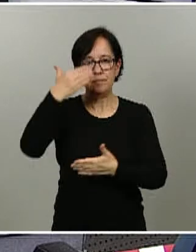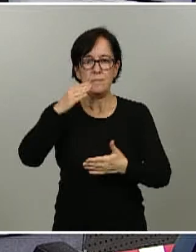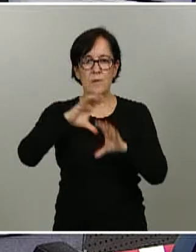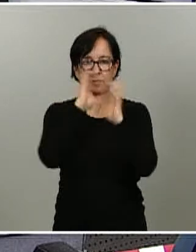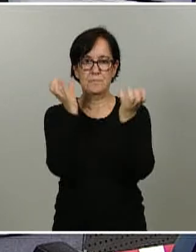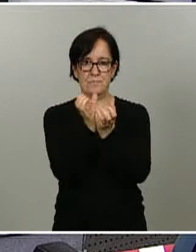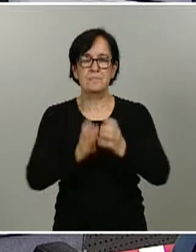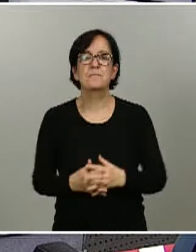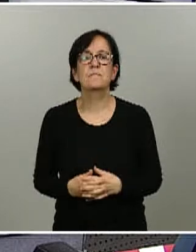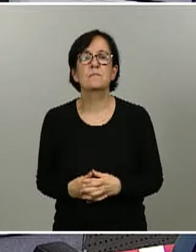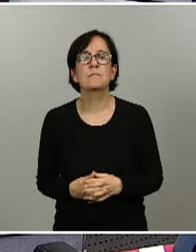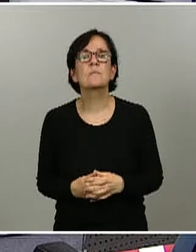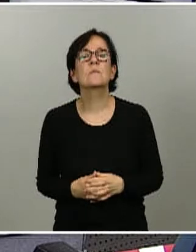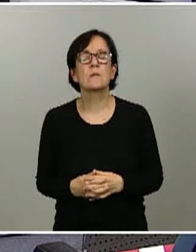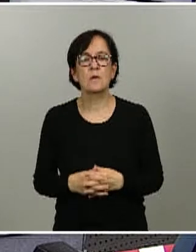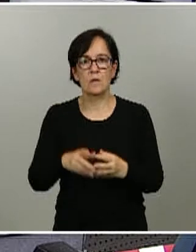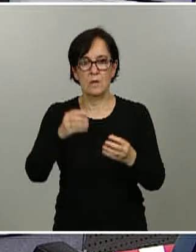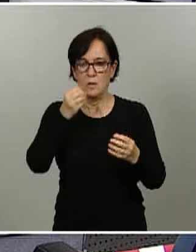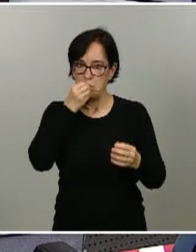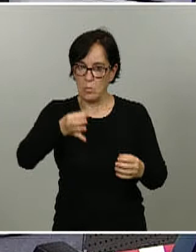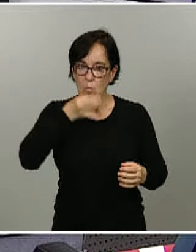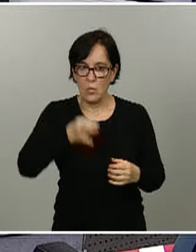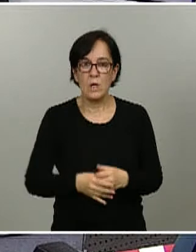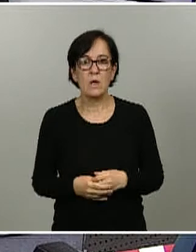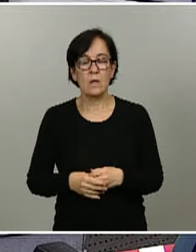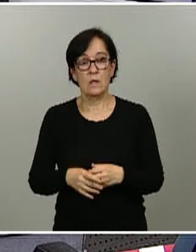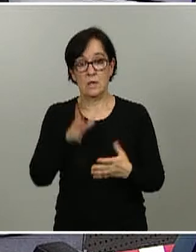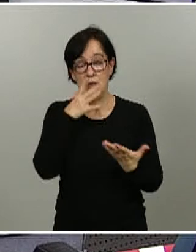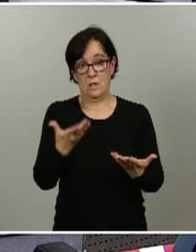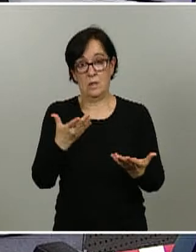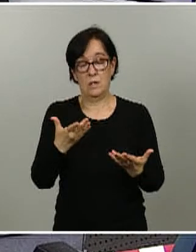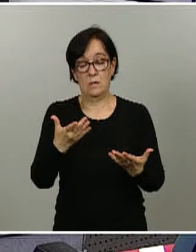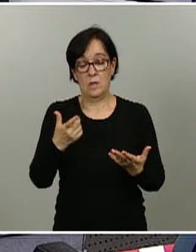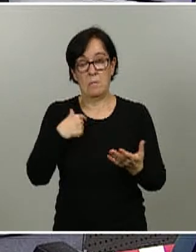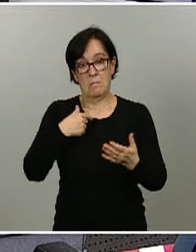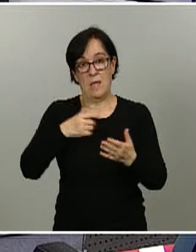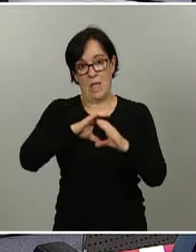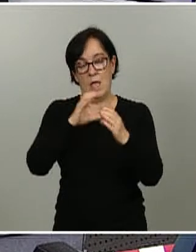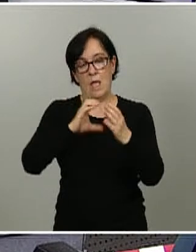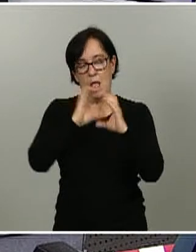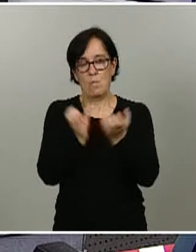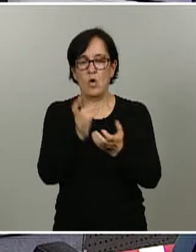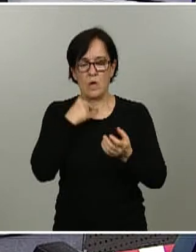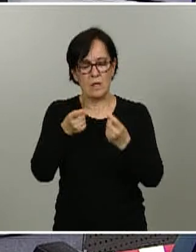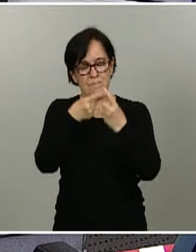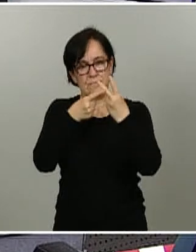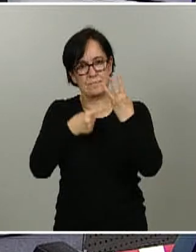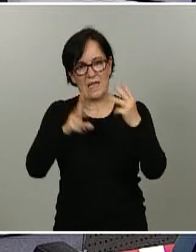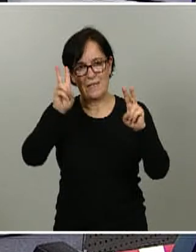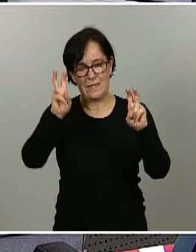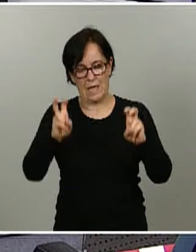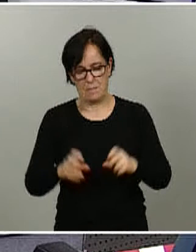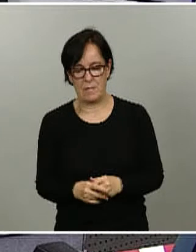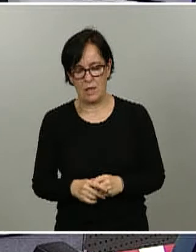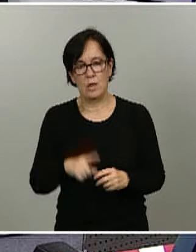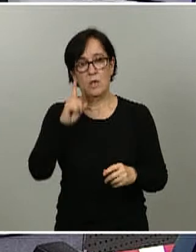Sí, hola buenas tardes Rocío Rodríguez García Vadillo para El Mundo yo tenía varias cuestiones una para la